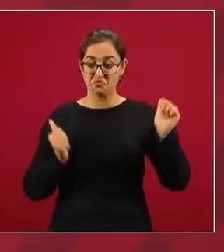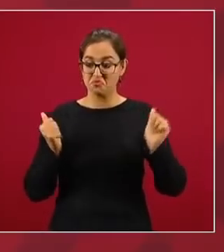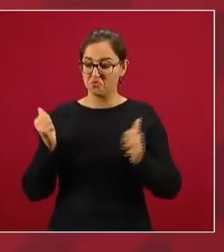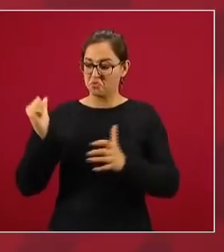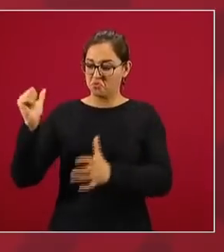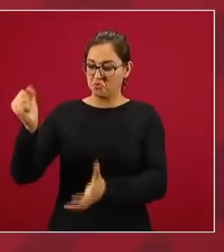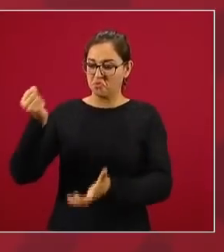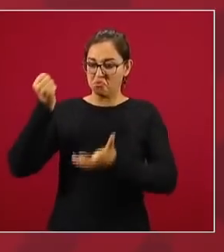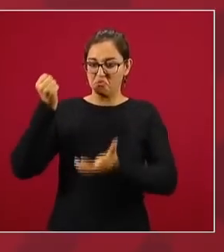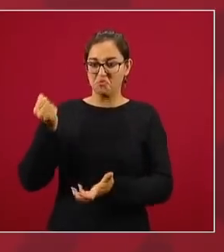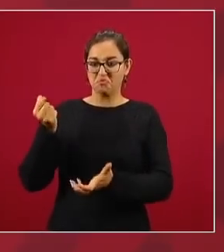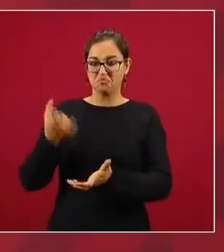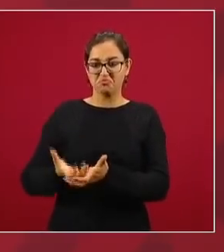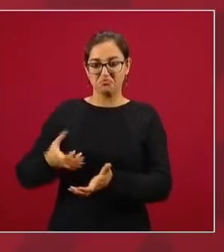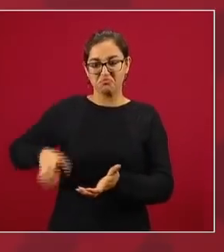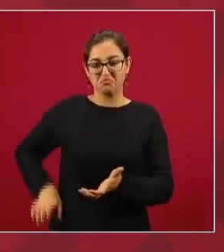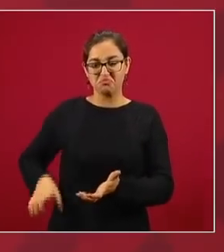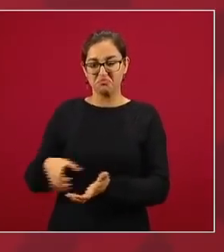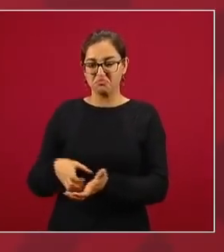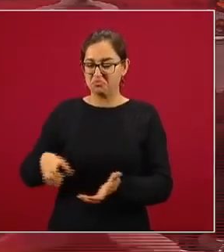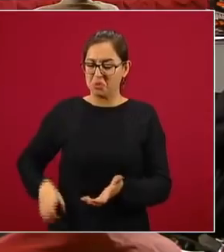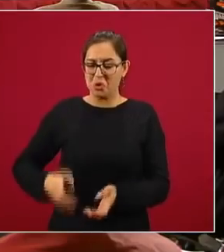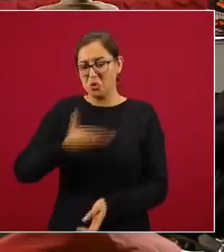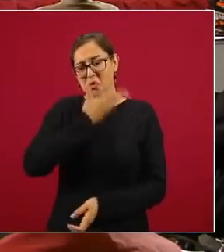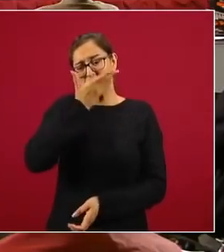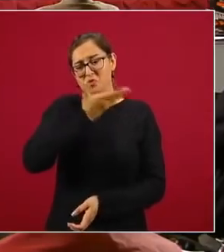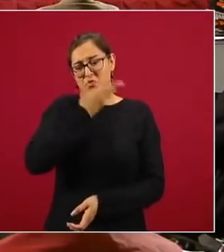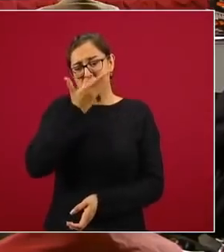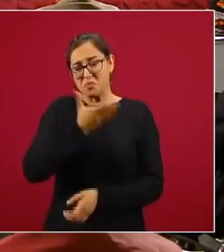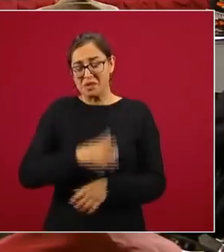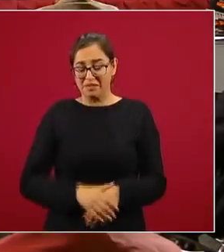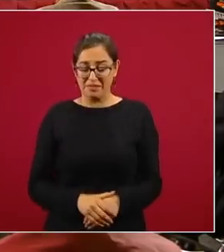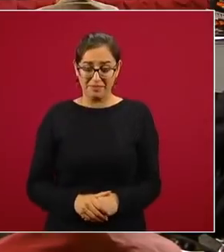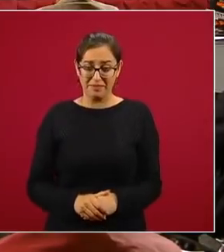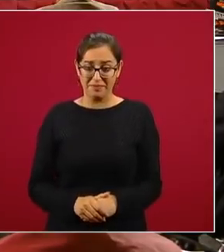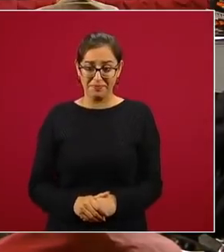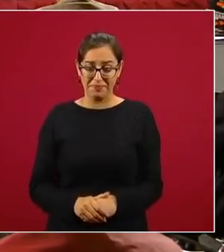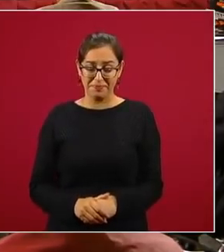presupuesto al amparo del poder público más que vivir